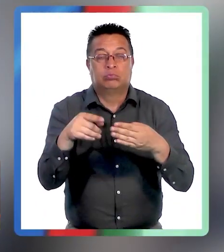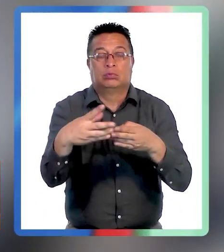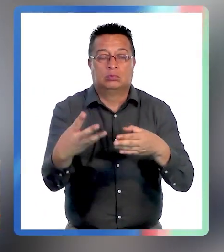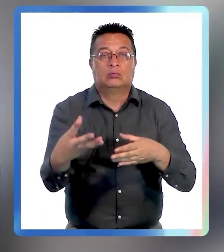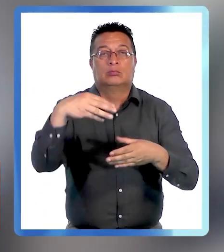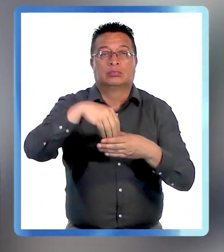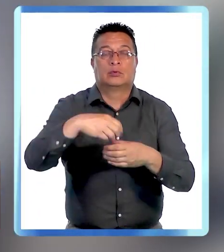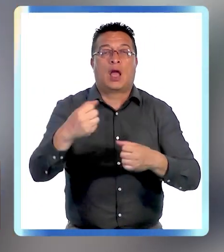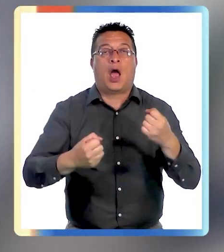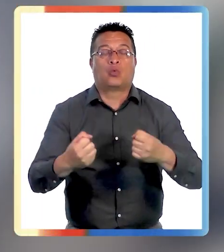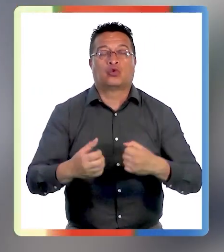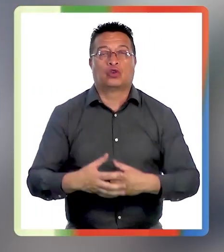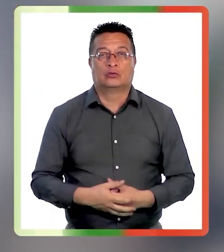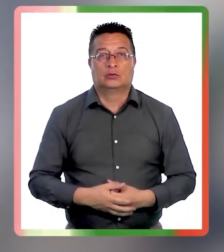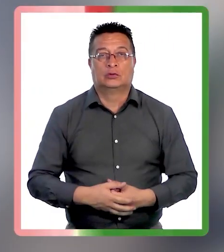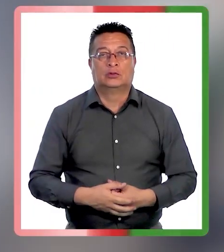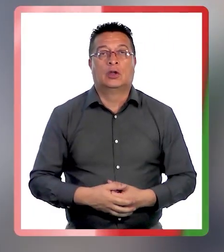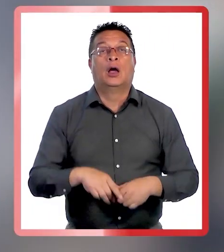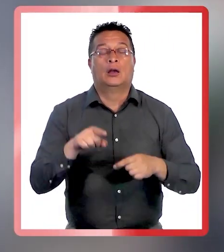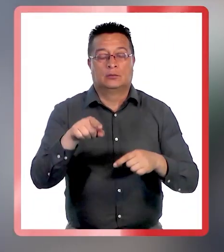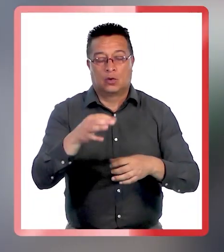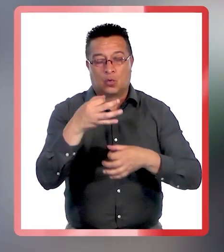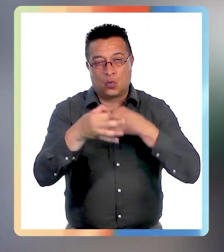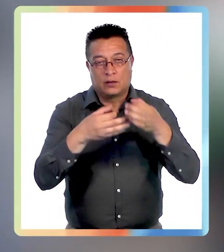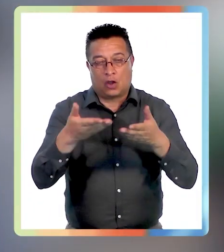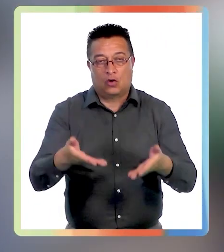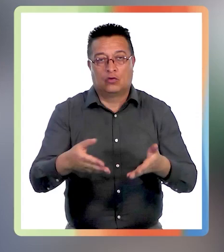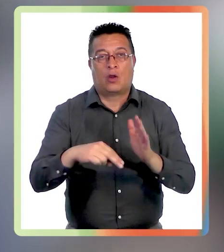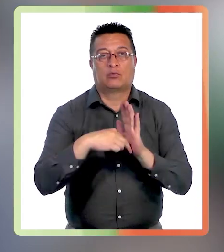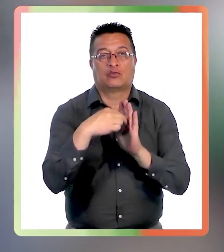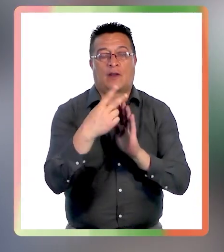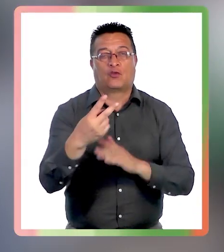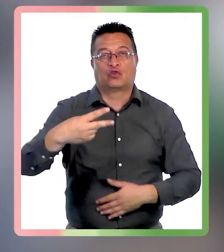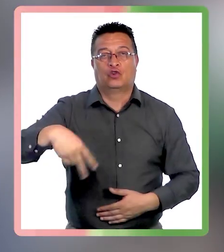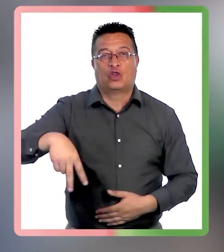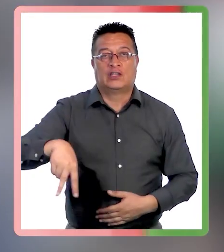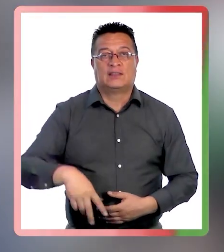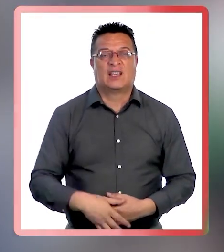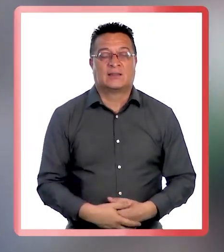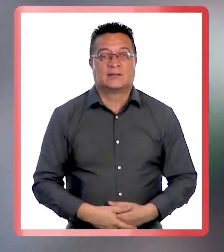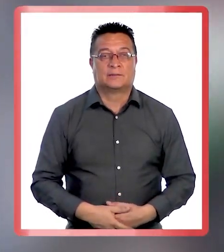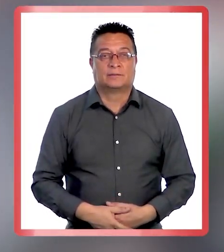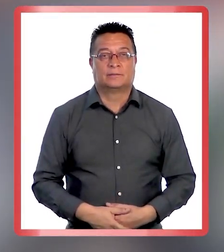encerrado en el interior de un auto. Esto y más en Portavoz Noticias.